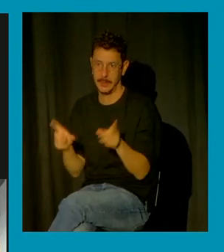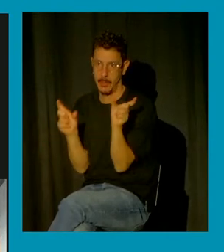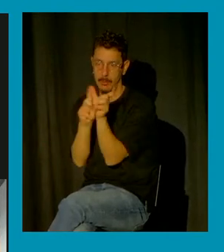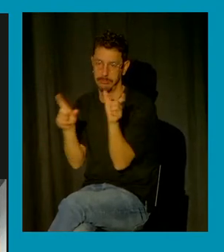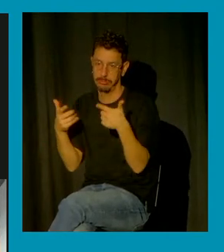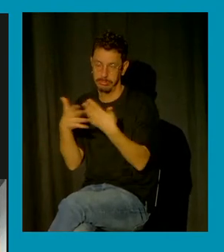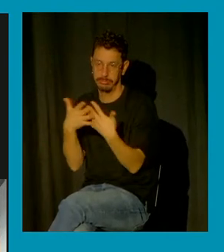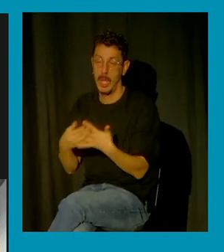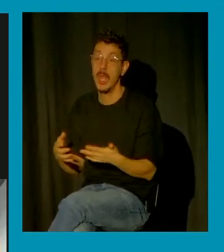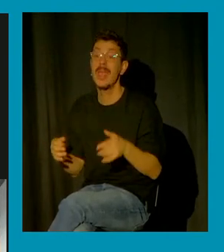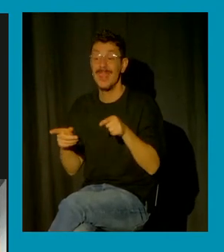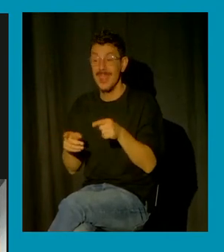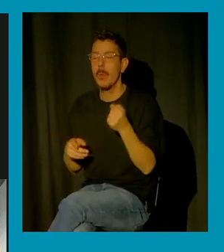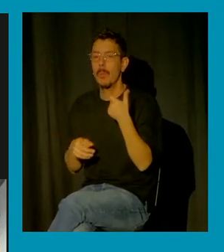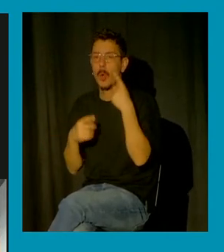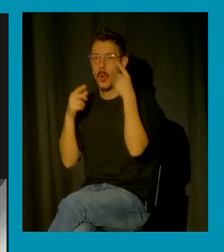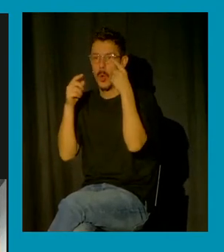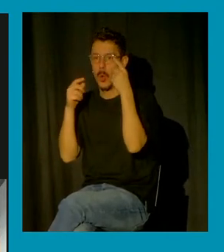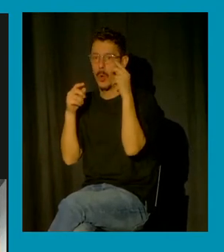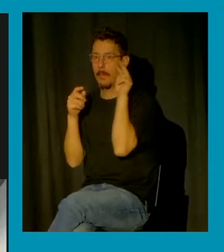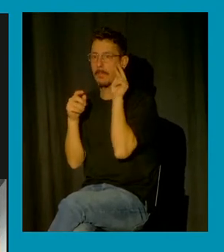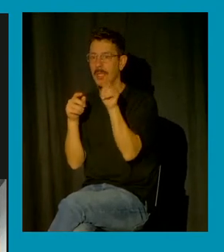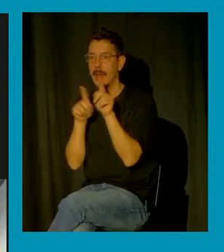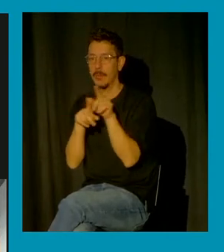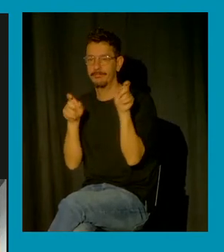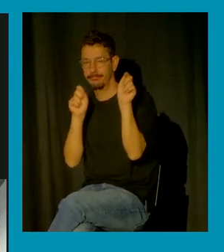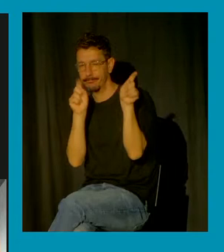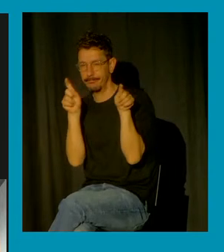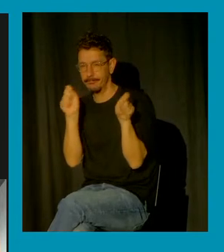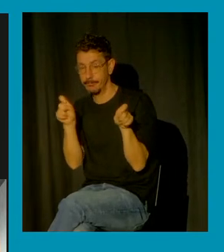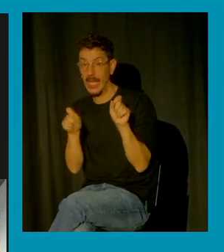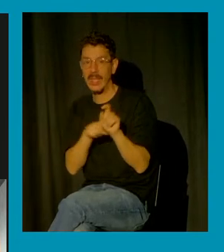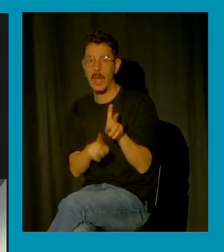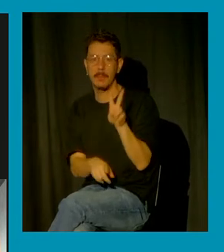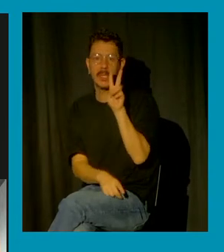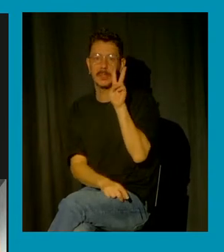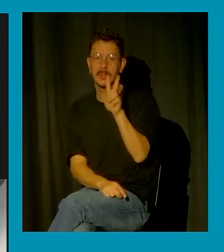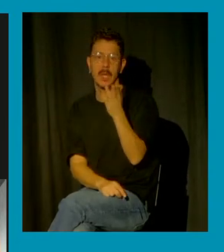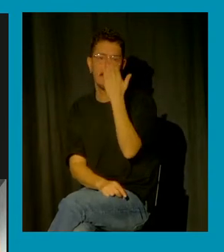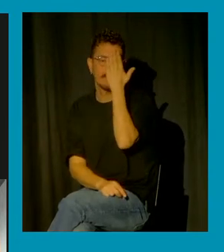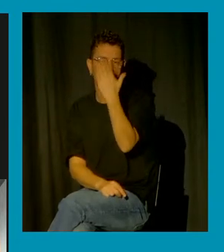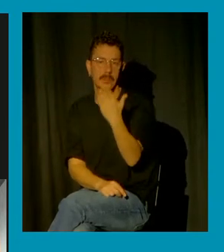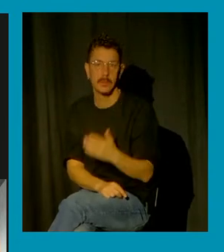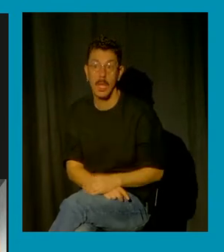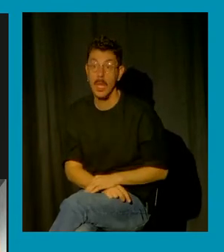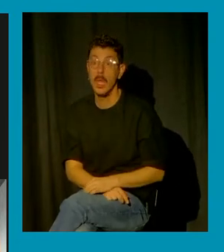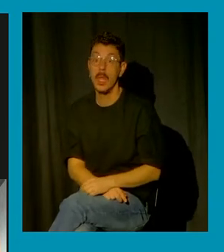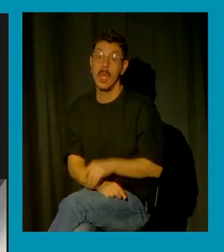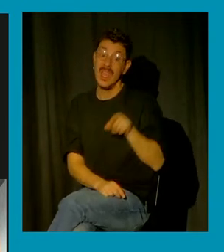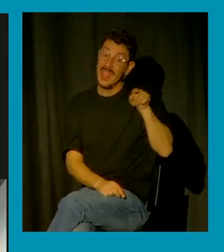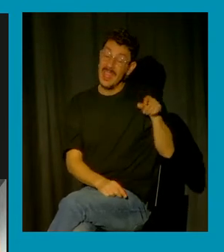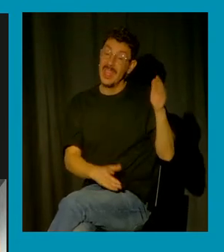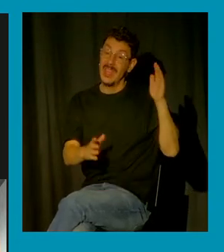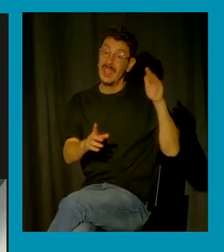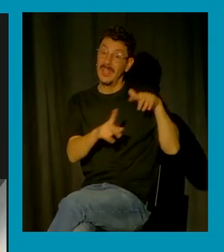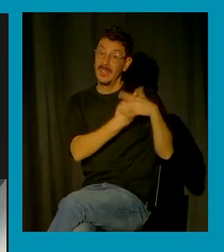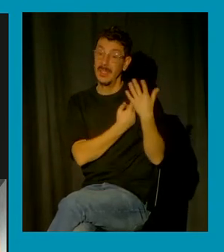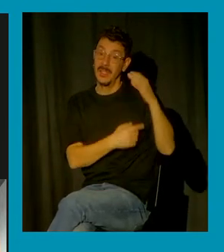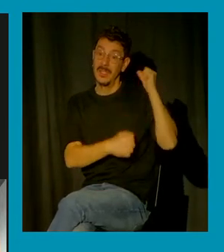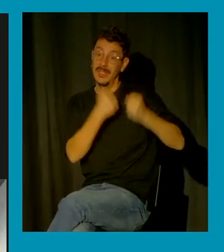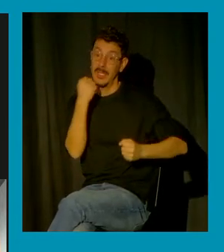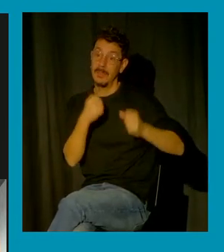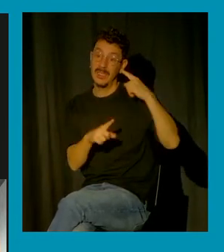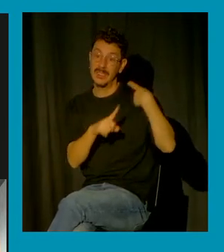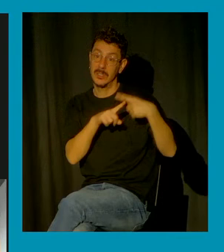que interroga que está y que mira de frente y me gusta mucho pensar que años después desde el 92 que ocurrió el crimen sexual de